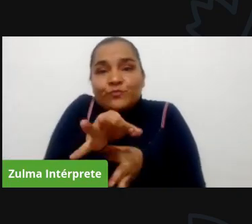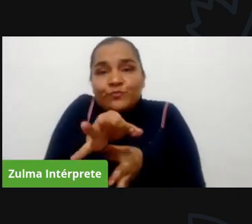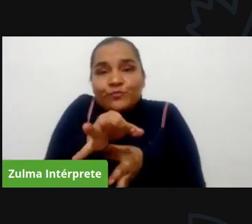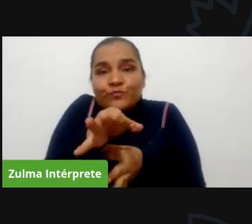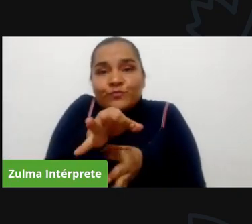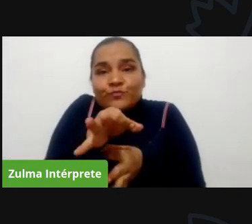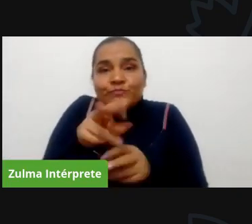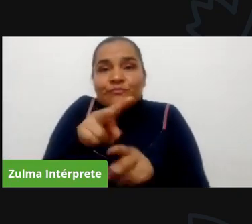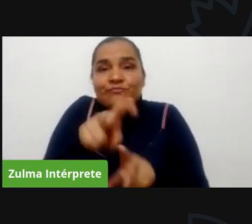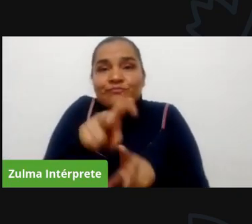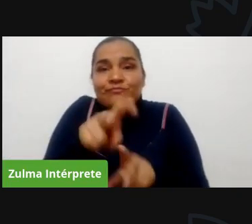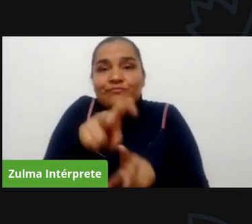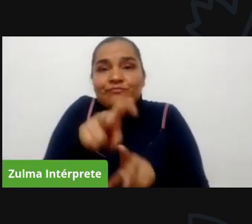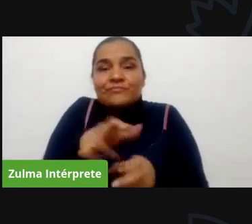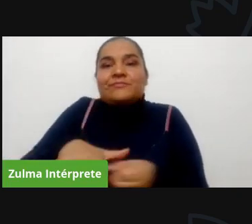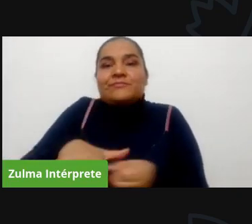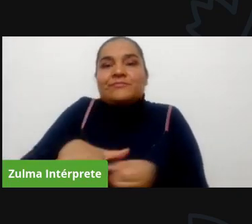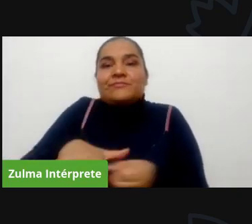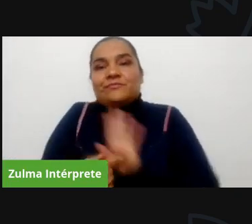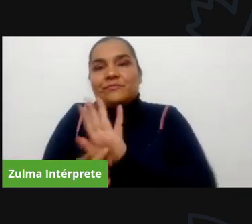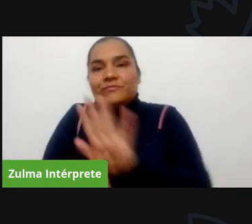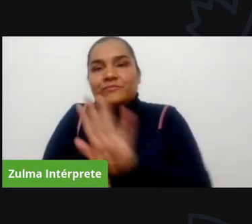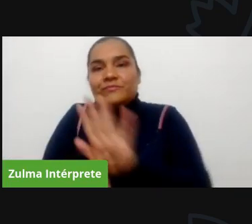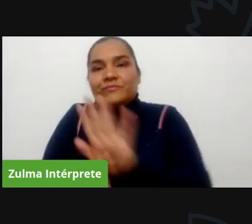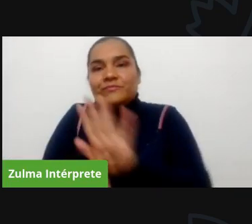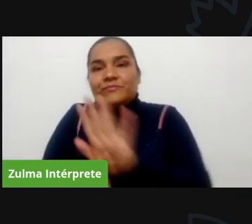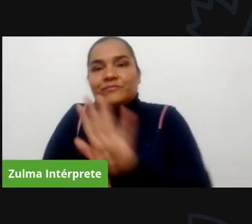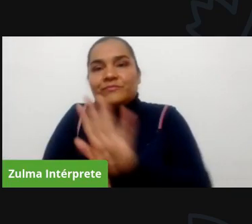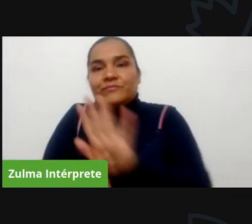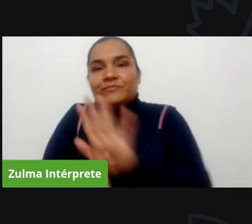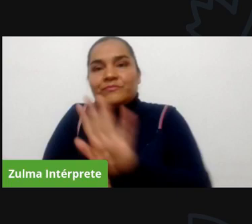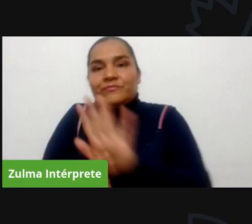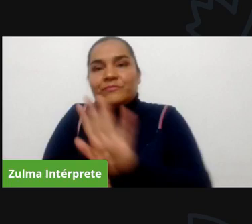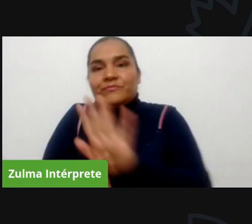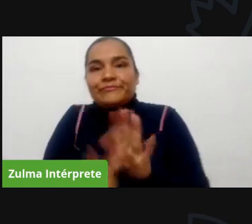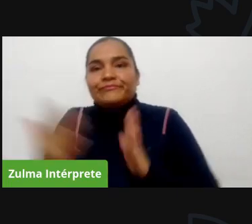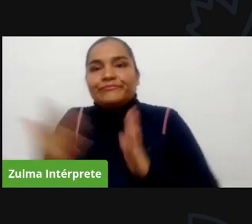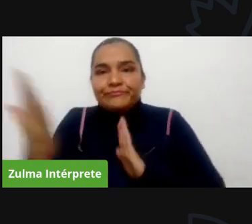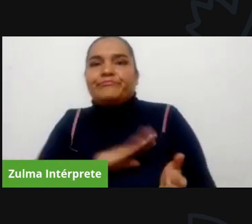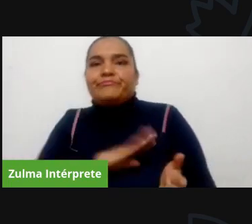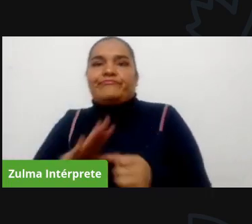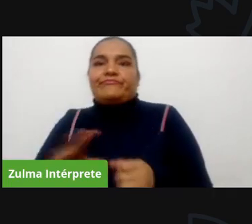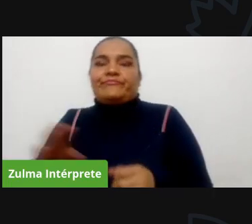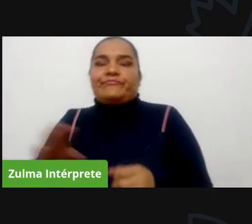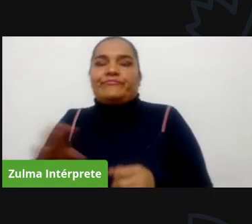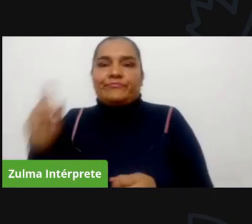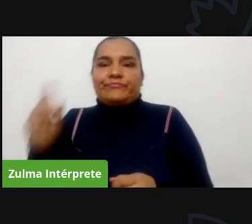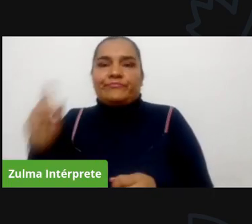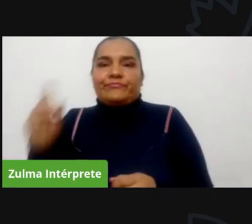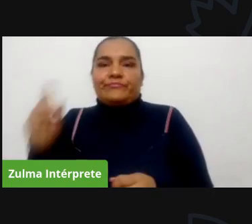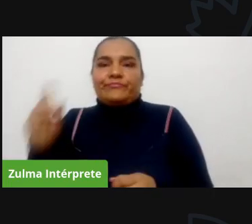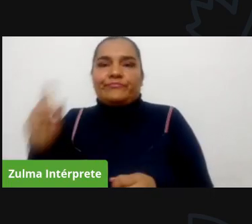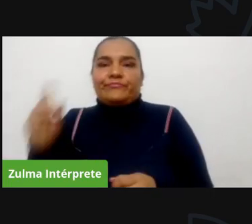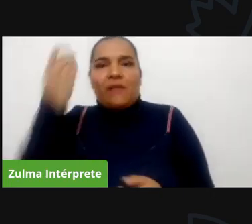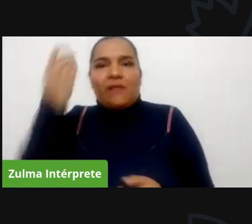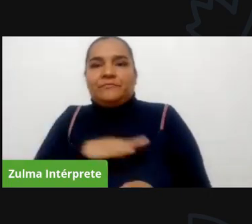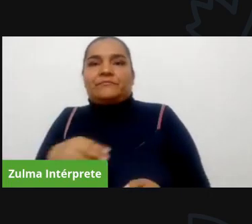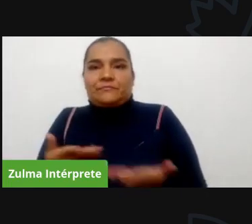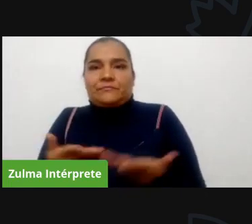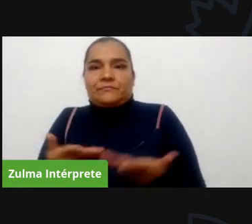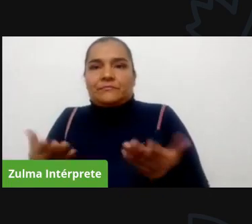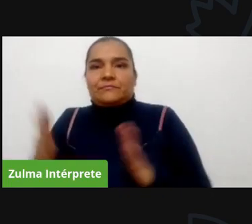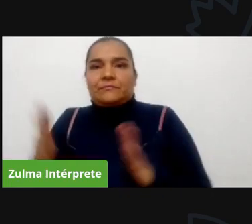departamentales con las autoridades nacionales y han tenido por eso la capacidad